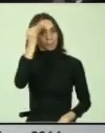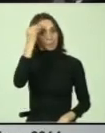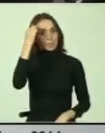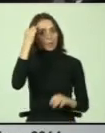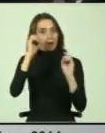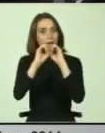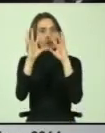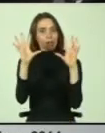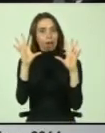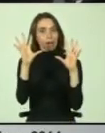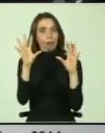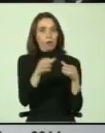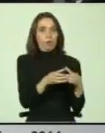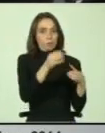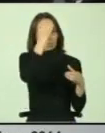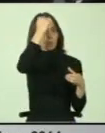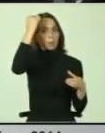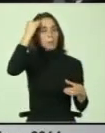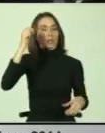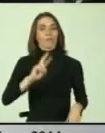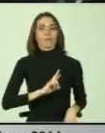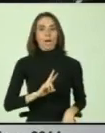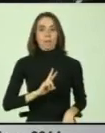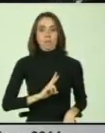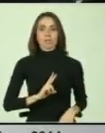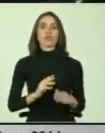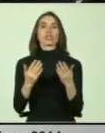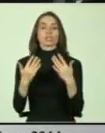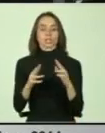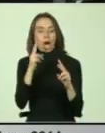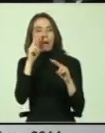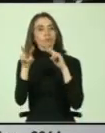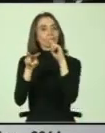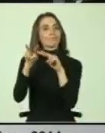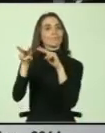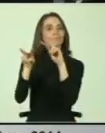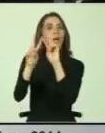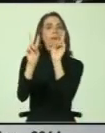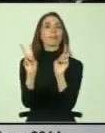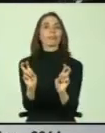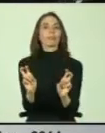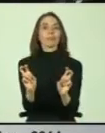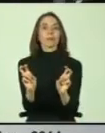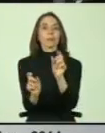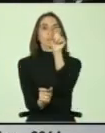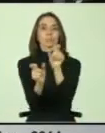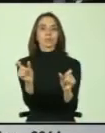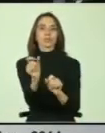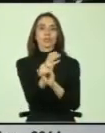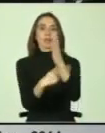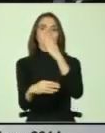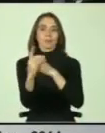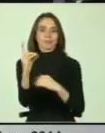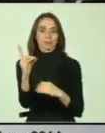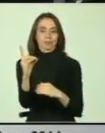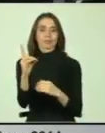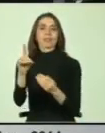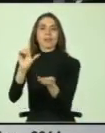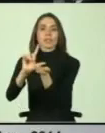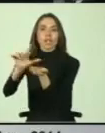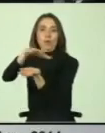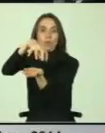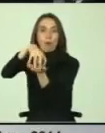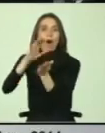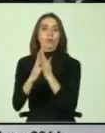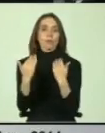claro que el Cuerpo de Bomberos de Valparaíso ya está visualizando el tema de las personas con discapacidad en zonas de emergencia